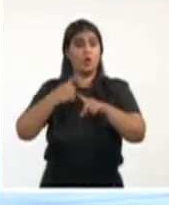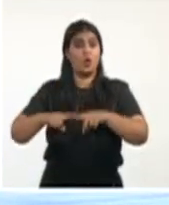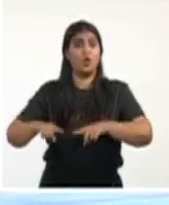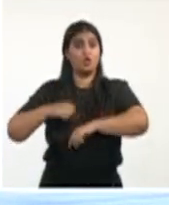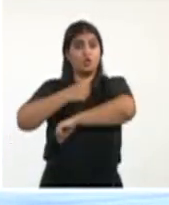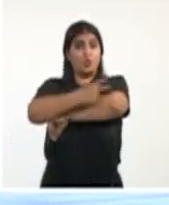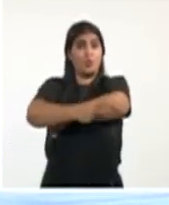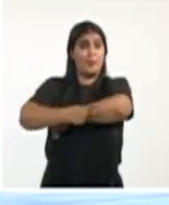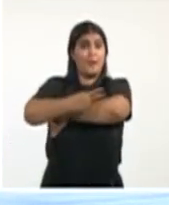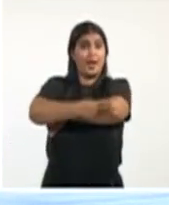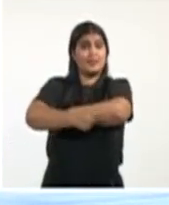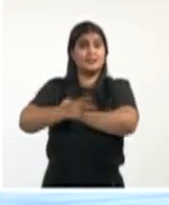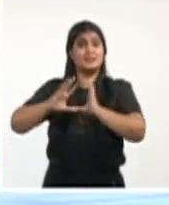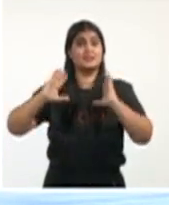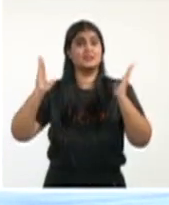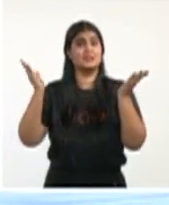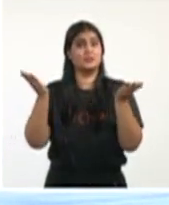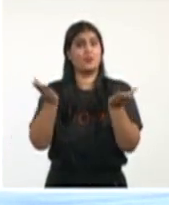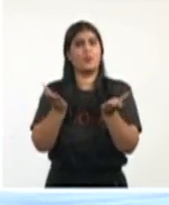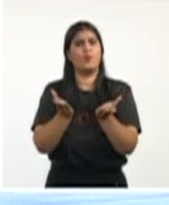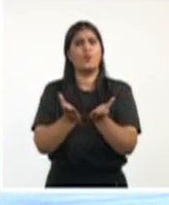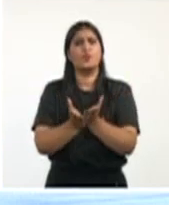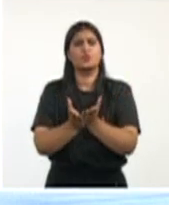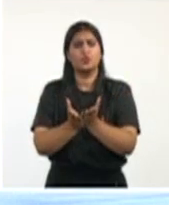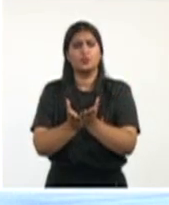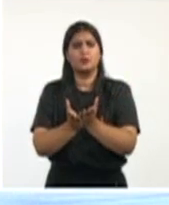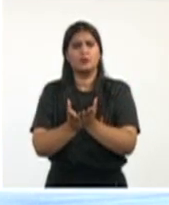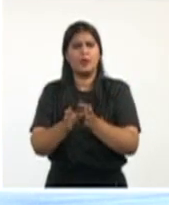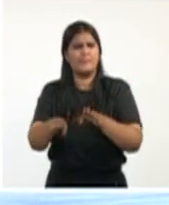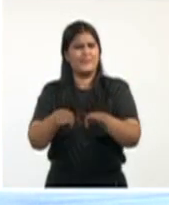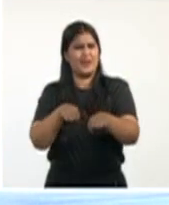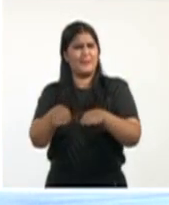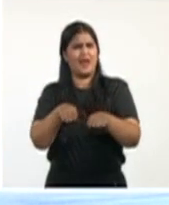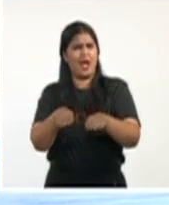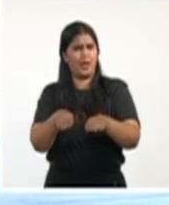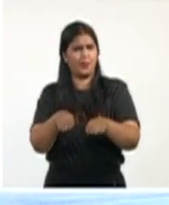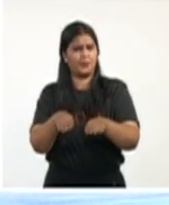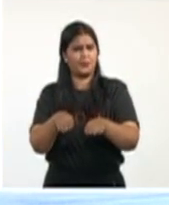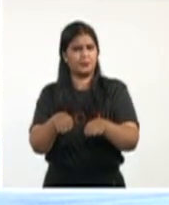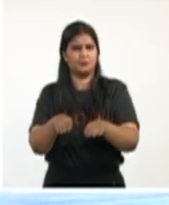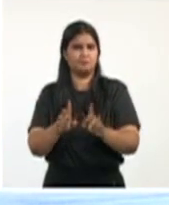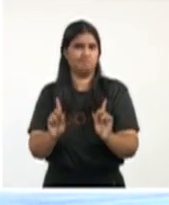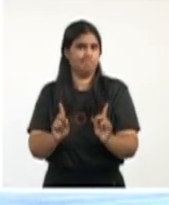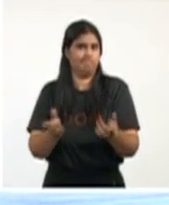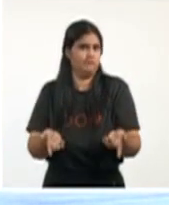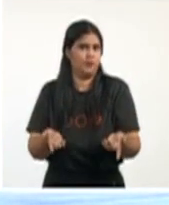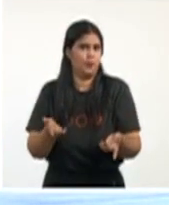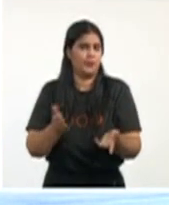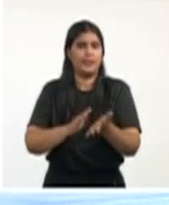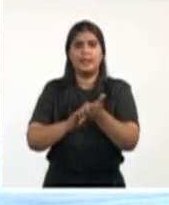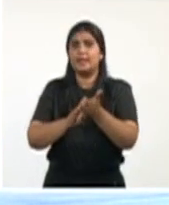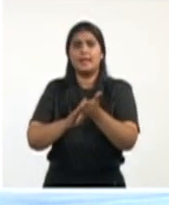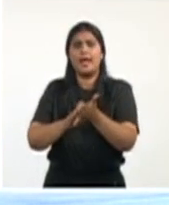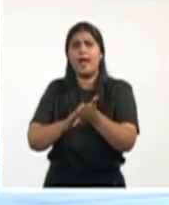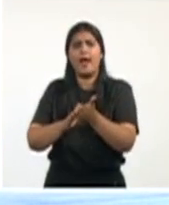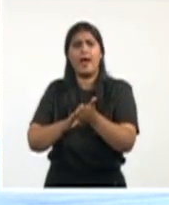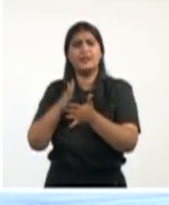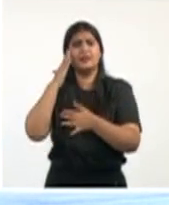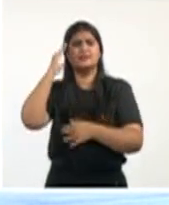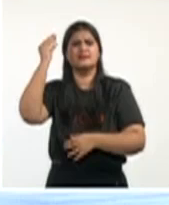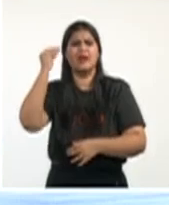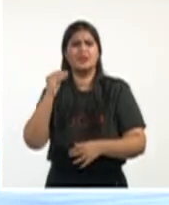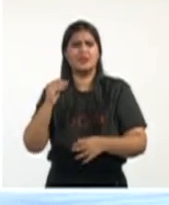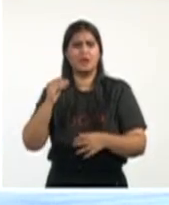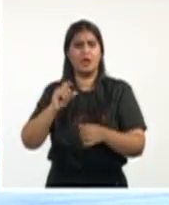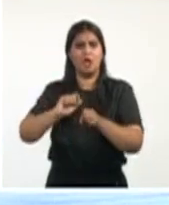preparado para enfrentar una pandemia de estas características. Una pandemia en la cual no se